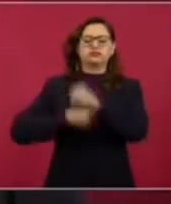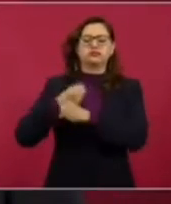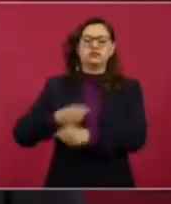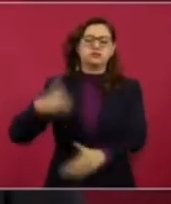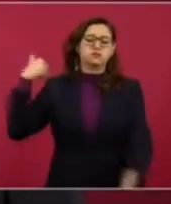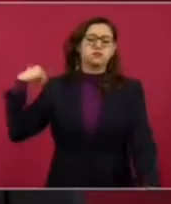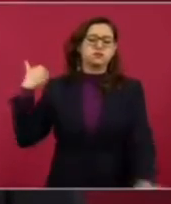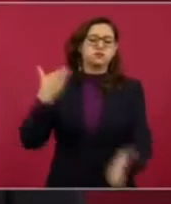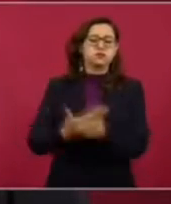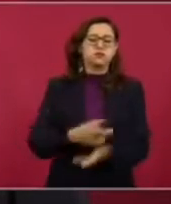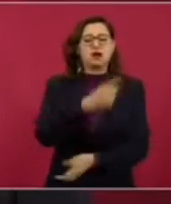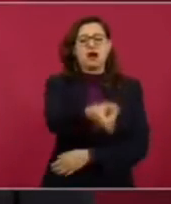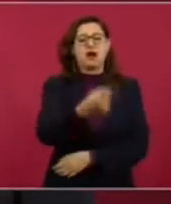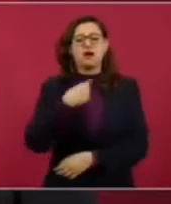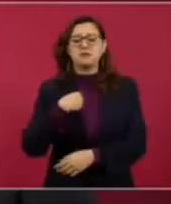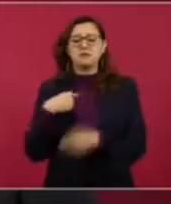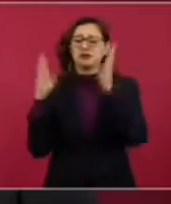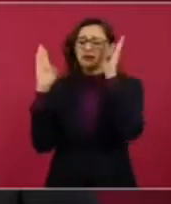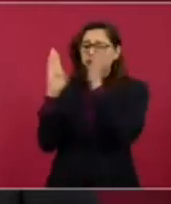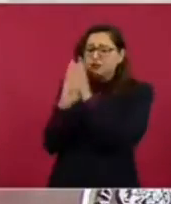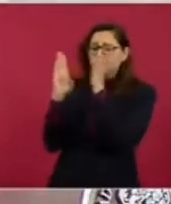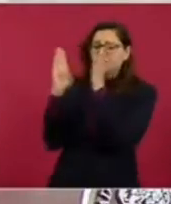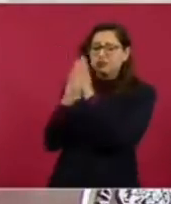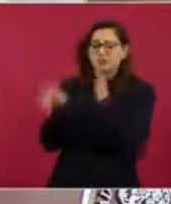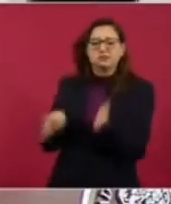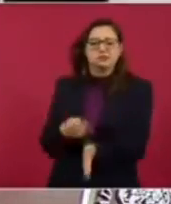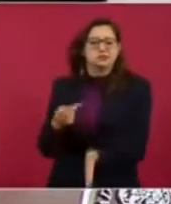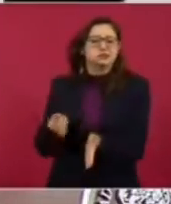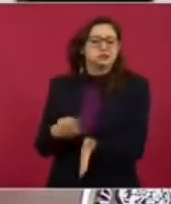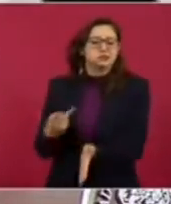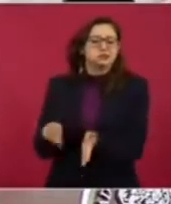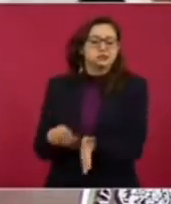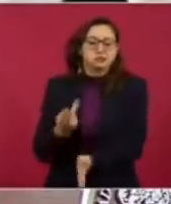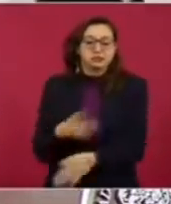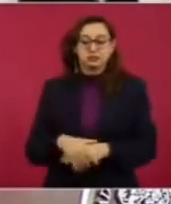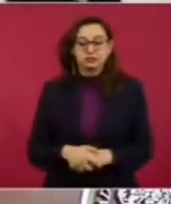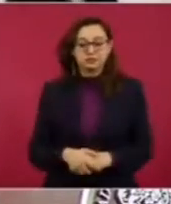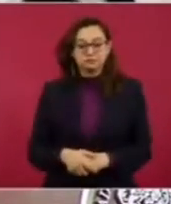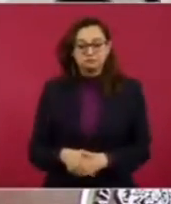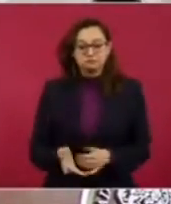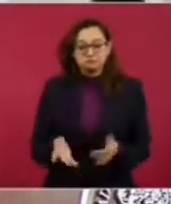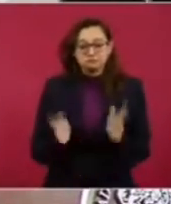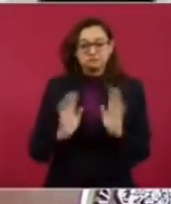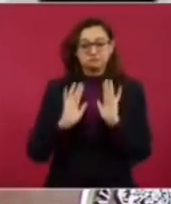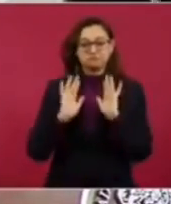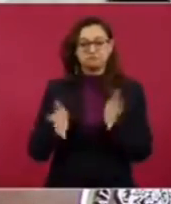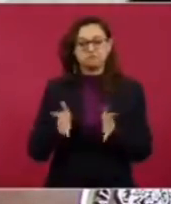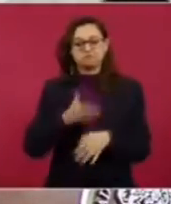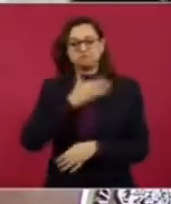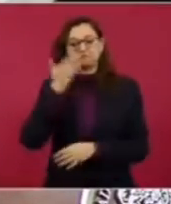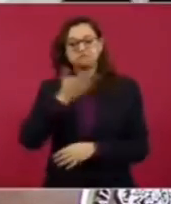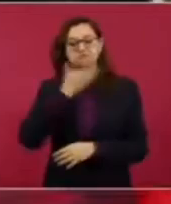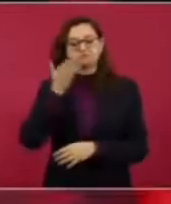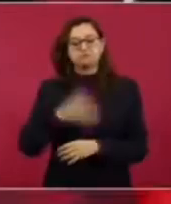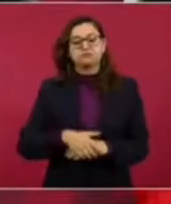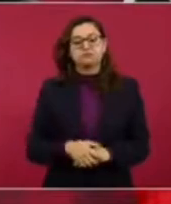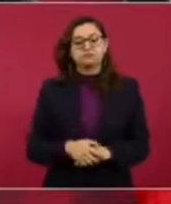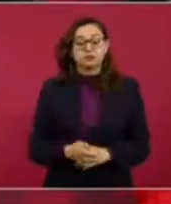más que ahora lo están extendiendo